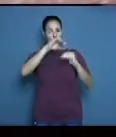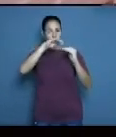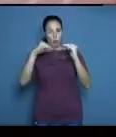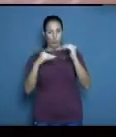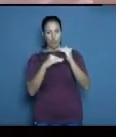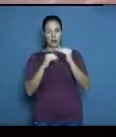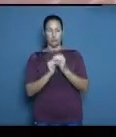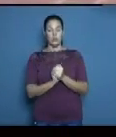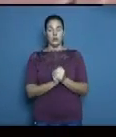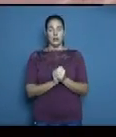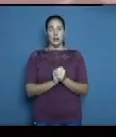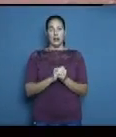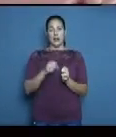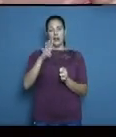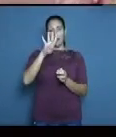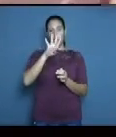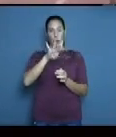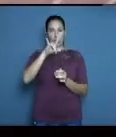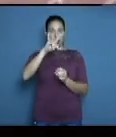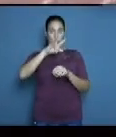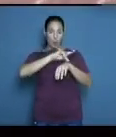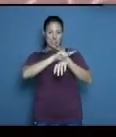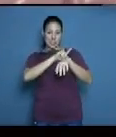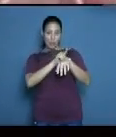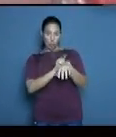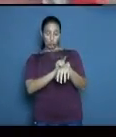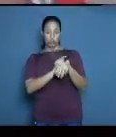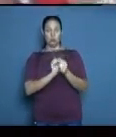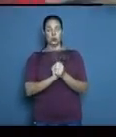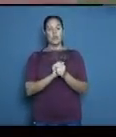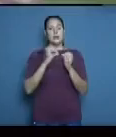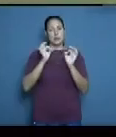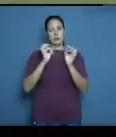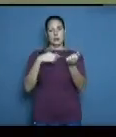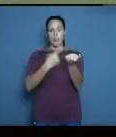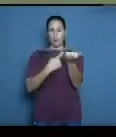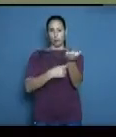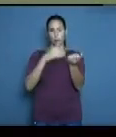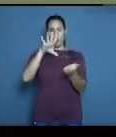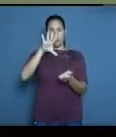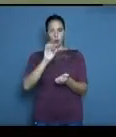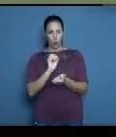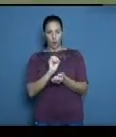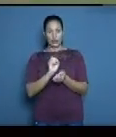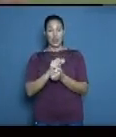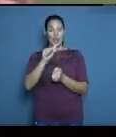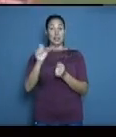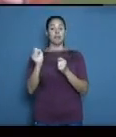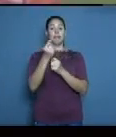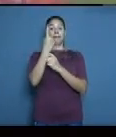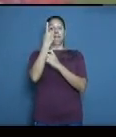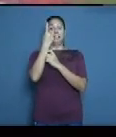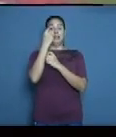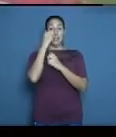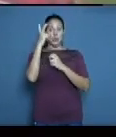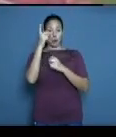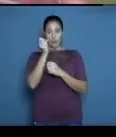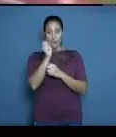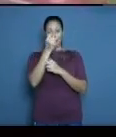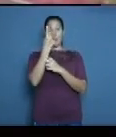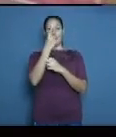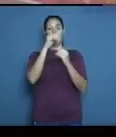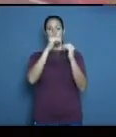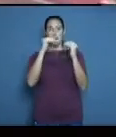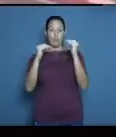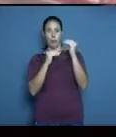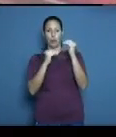segundos con 71 centésimas por primera vez en su vida y Roxana se quedó a